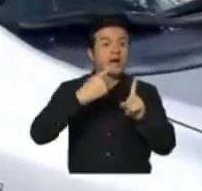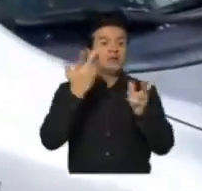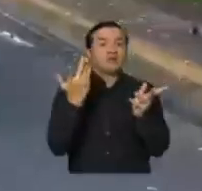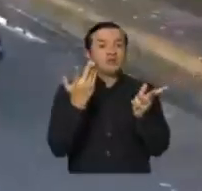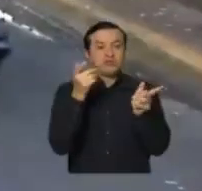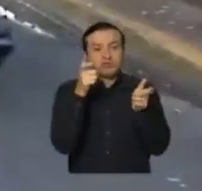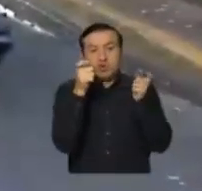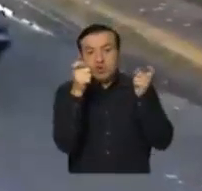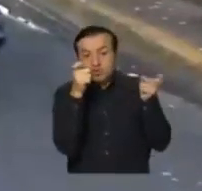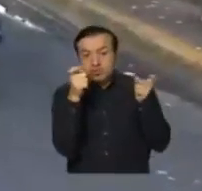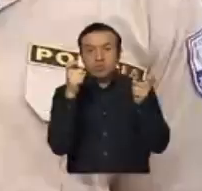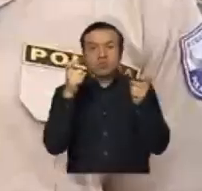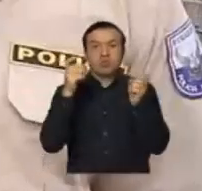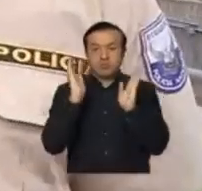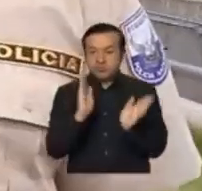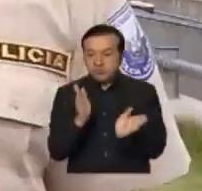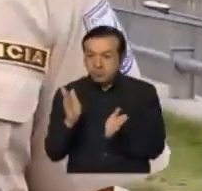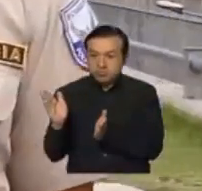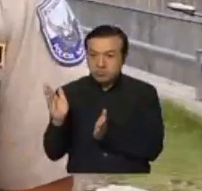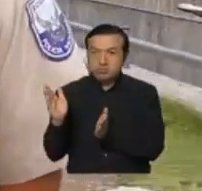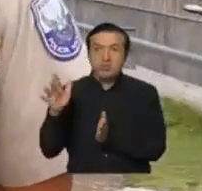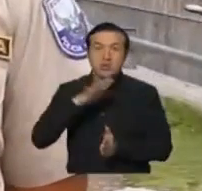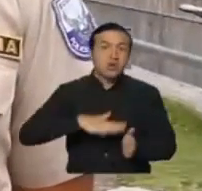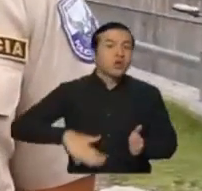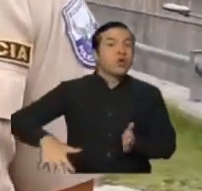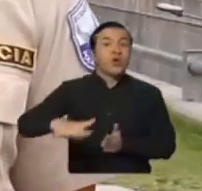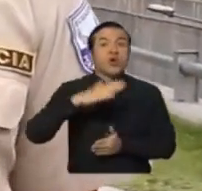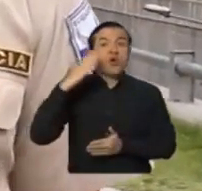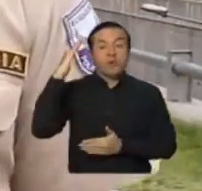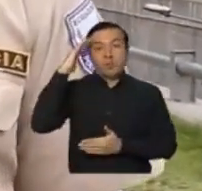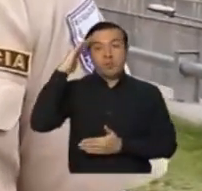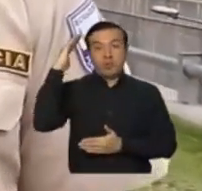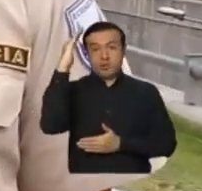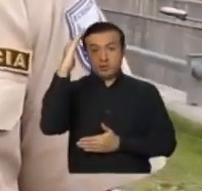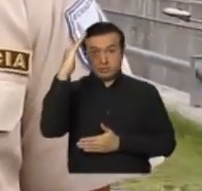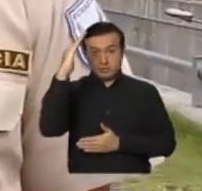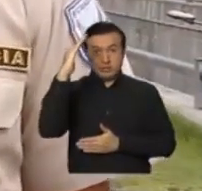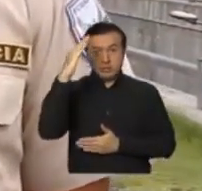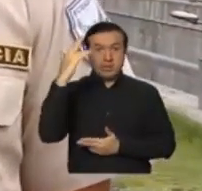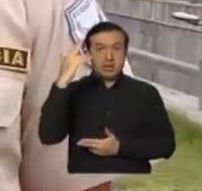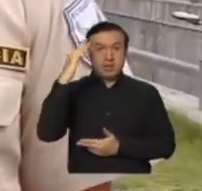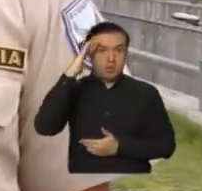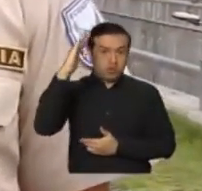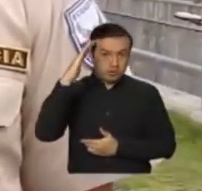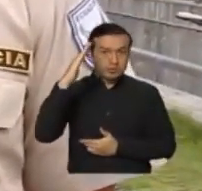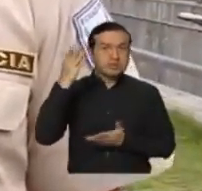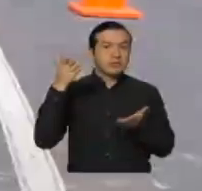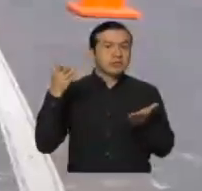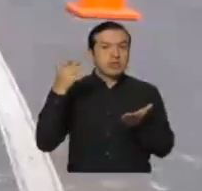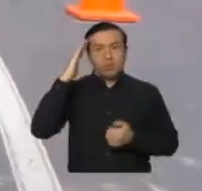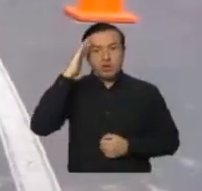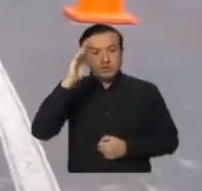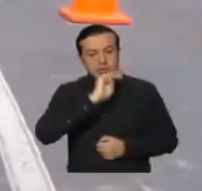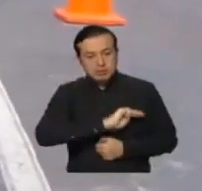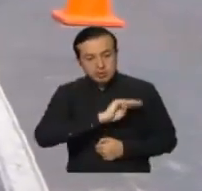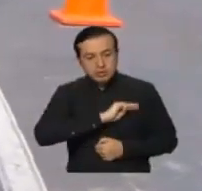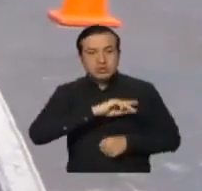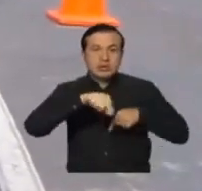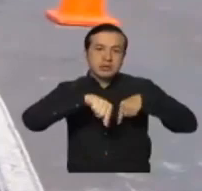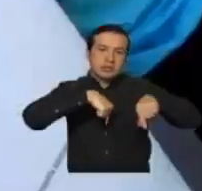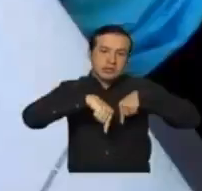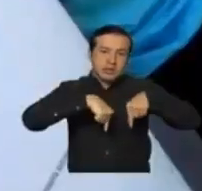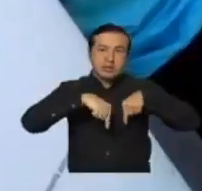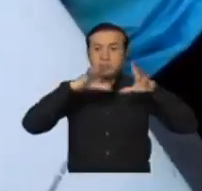público. Nosotros tenemos cubierto aquí como Policía Nacional con Fuerza Terrestre y agentes metropolitano de tránsito las